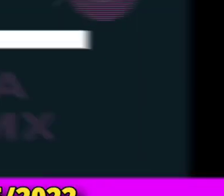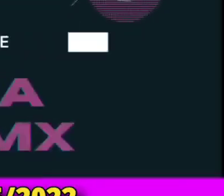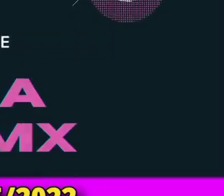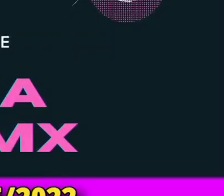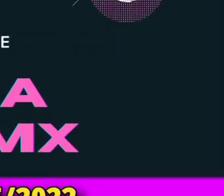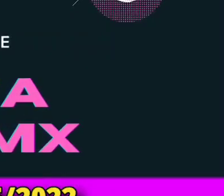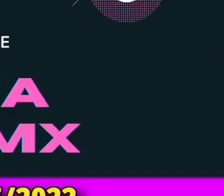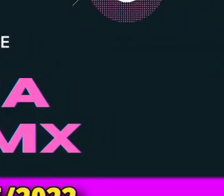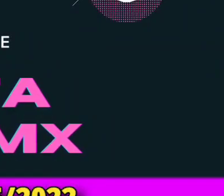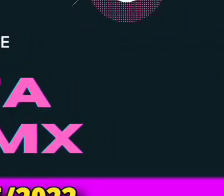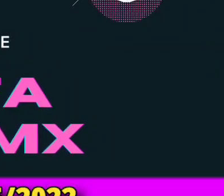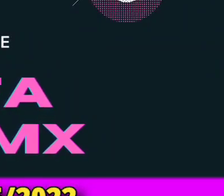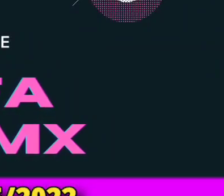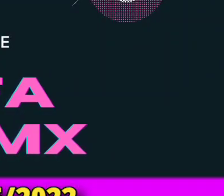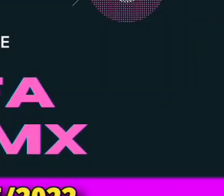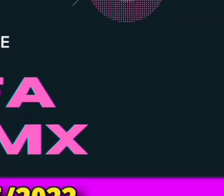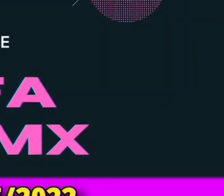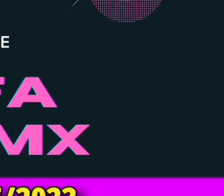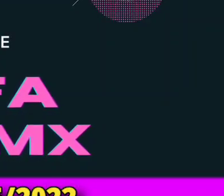todo.